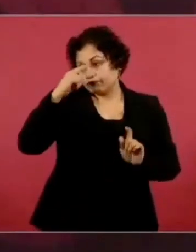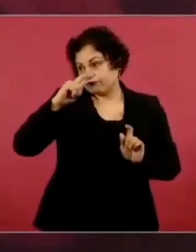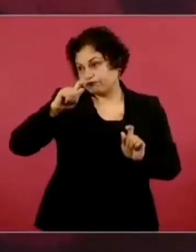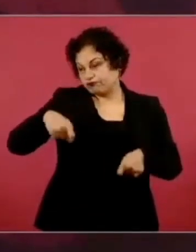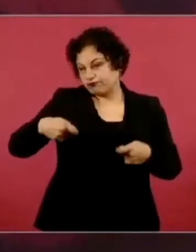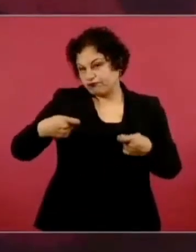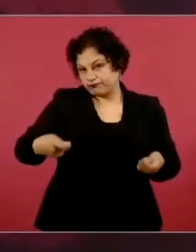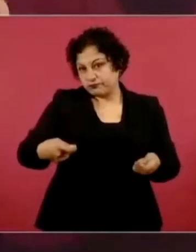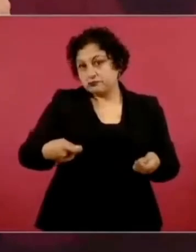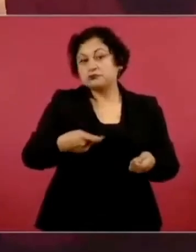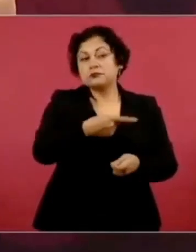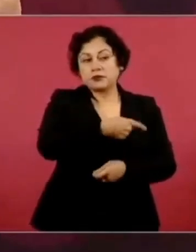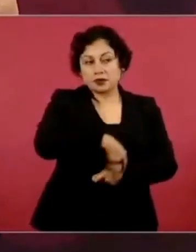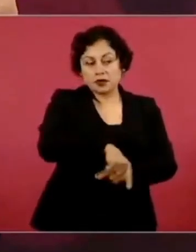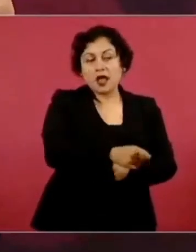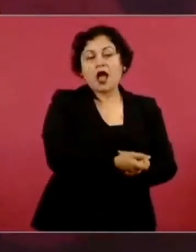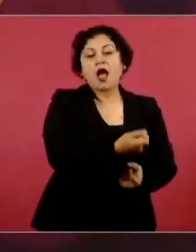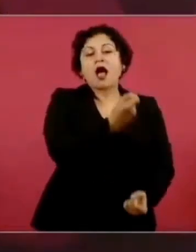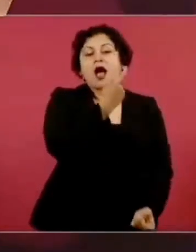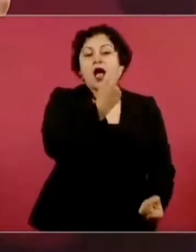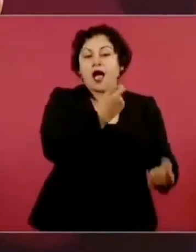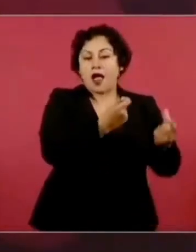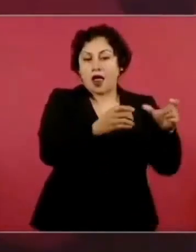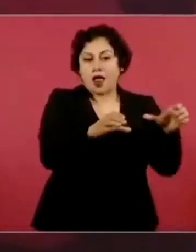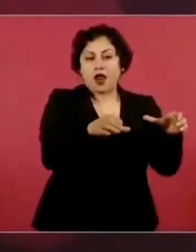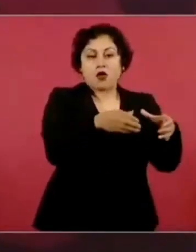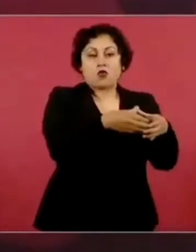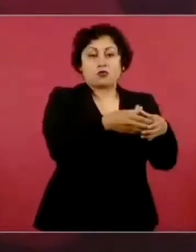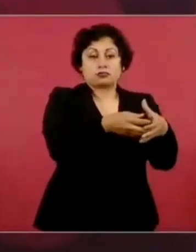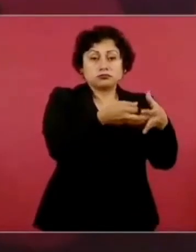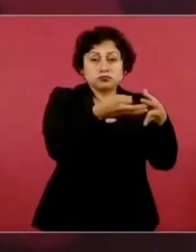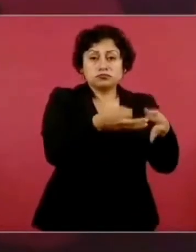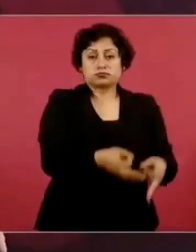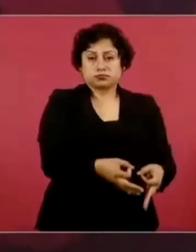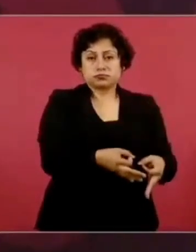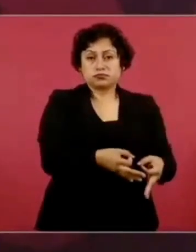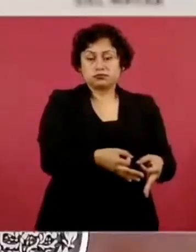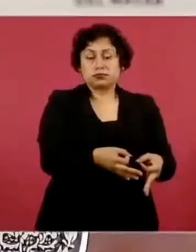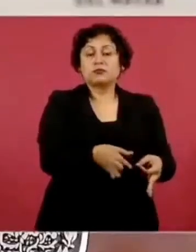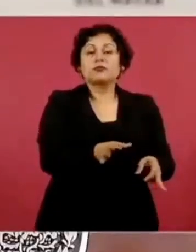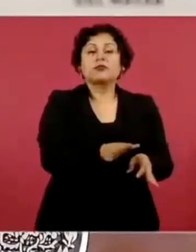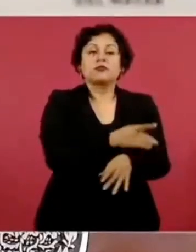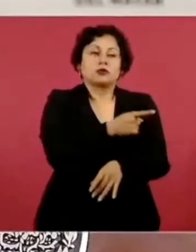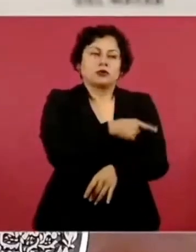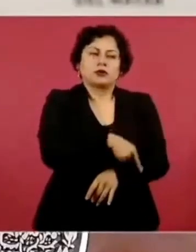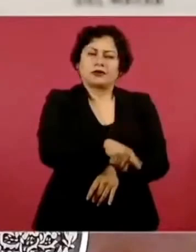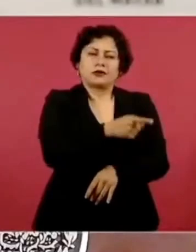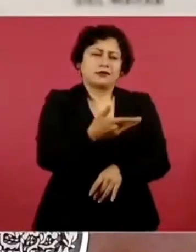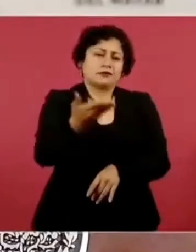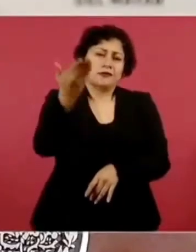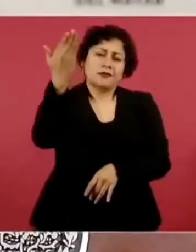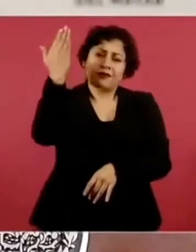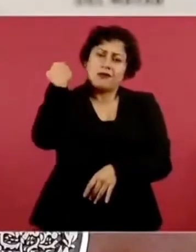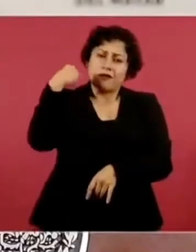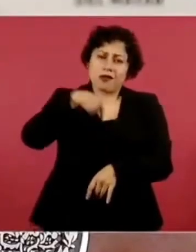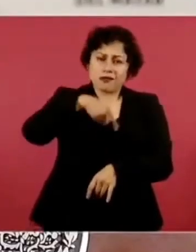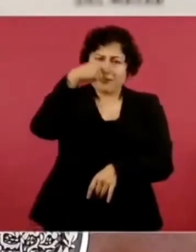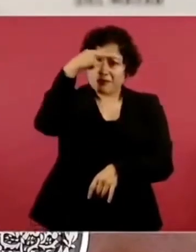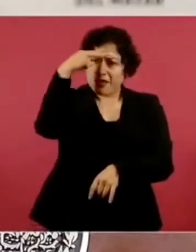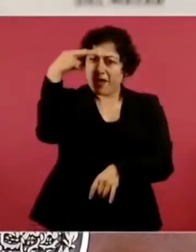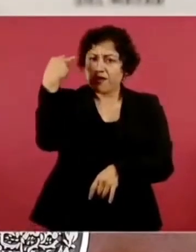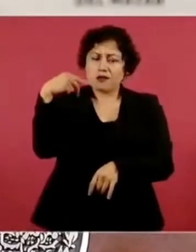porque el conservadurismo siempre ha existido en México. Cuando triunfa la República,